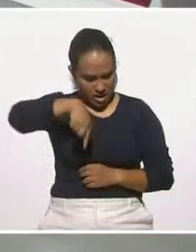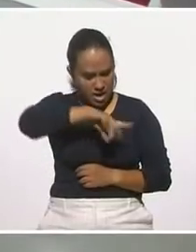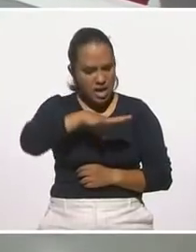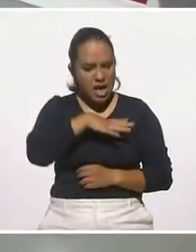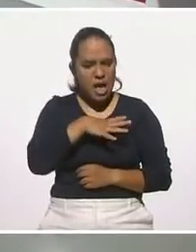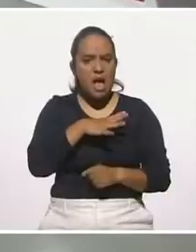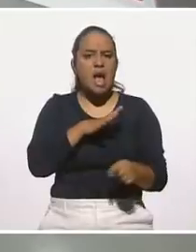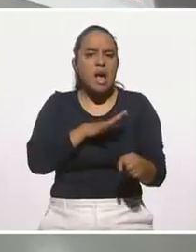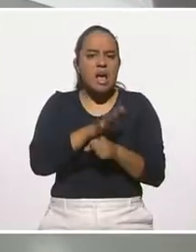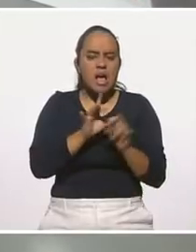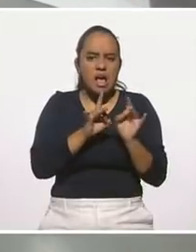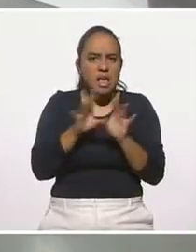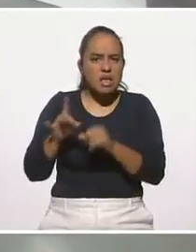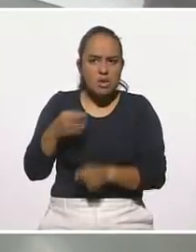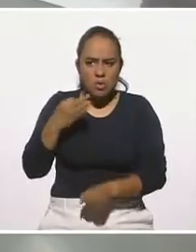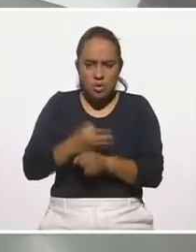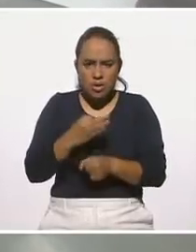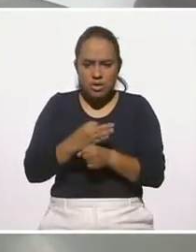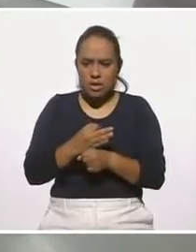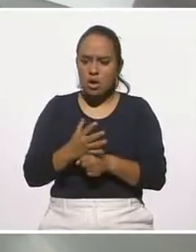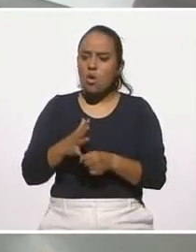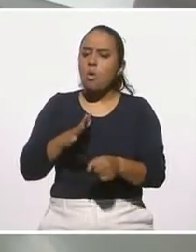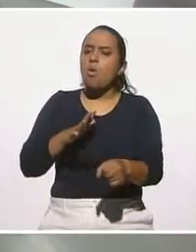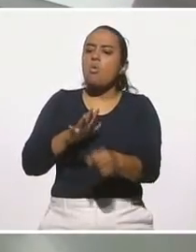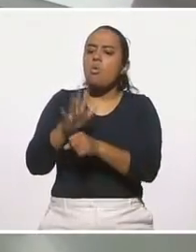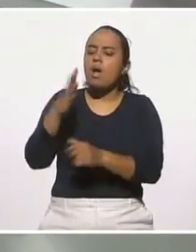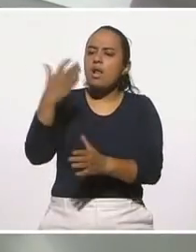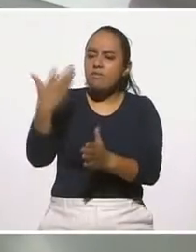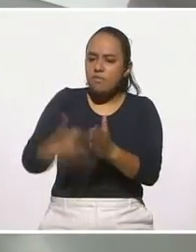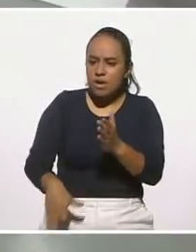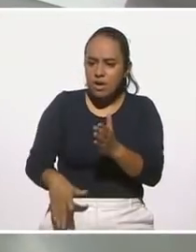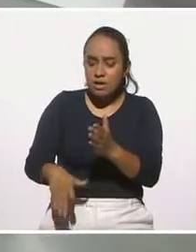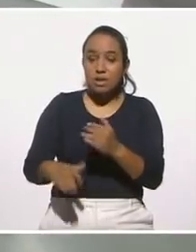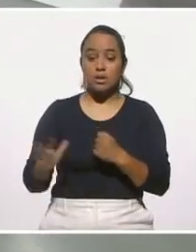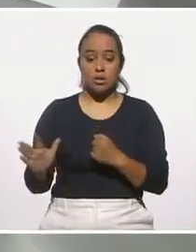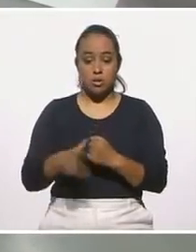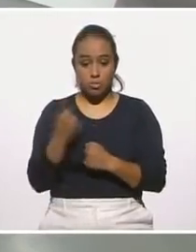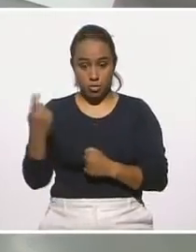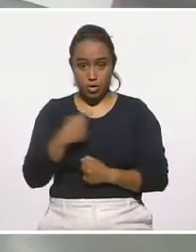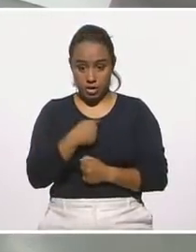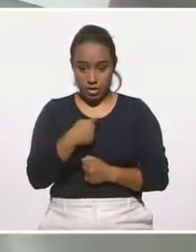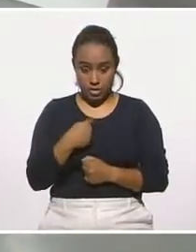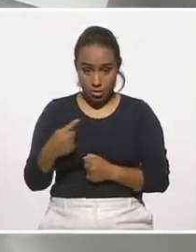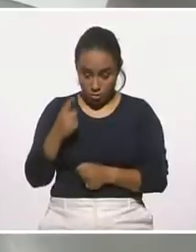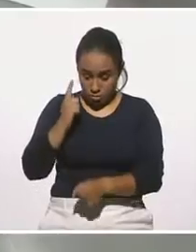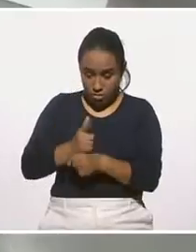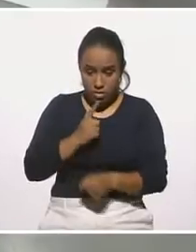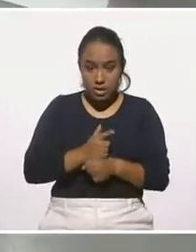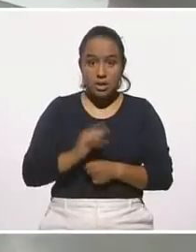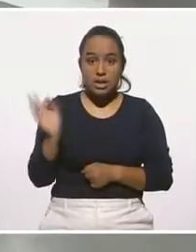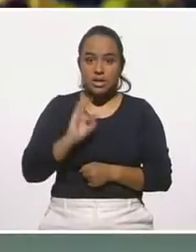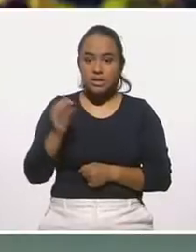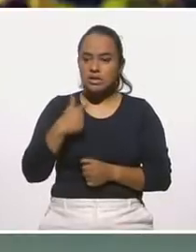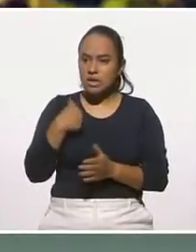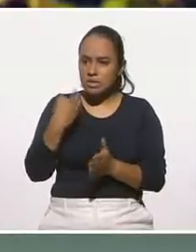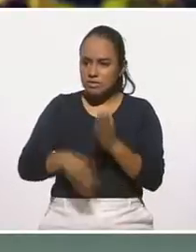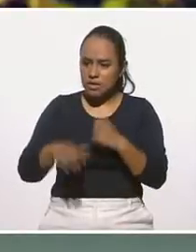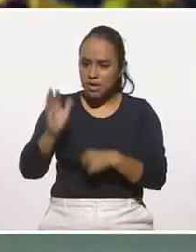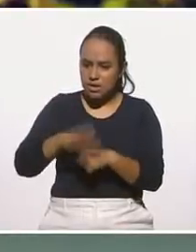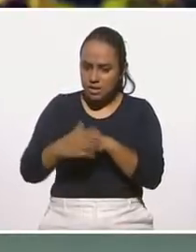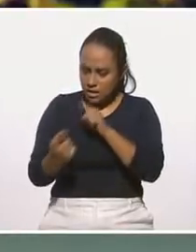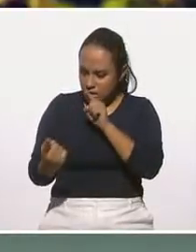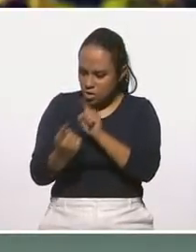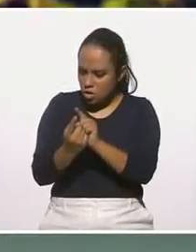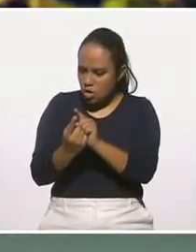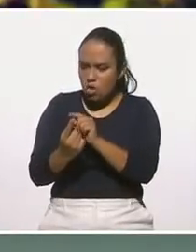acuerdo a la situación que tengo ahorita, cuáles faltan, porque incluso cuando lo empiezo a identificar, digo, claro, a lo mejor me hace falta acercarme con el doctor,